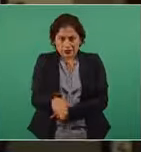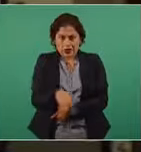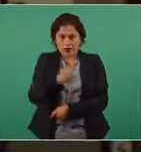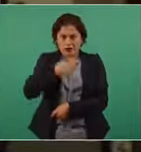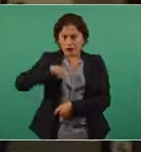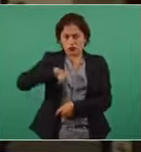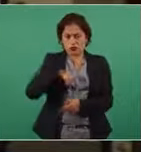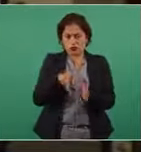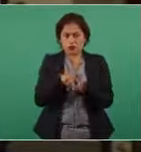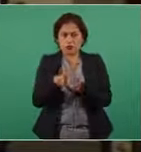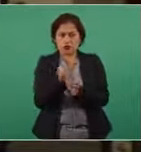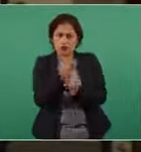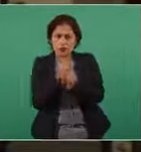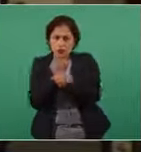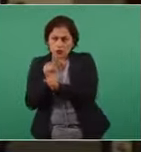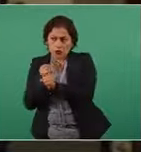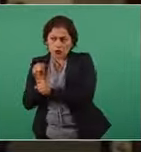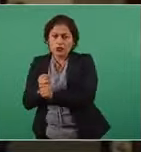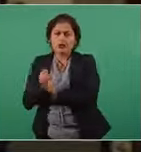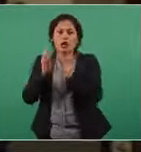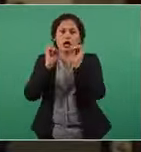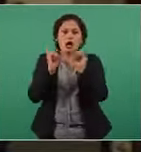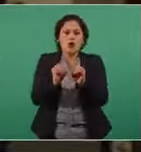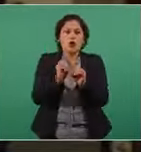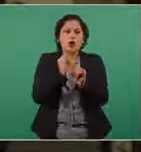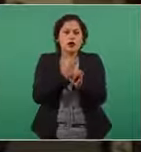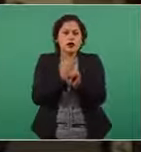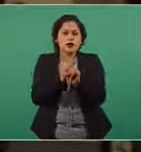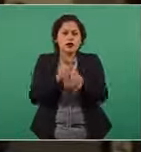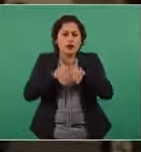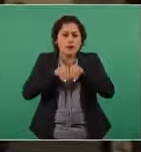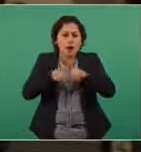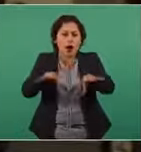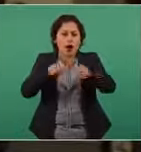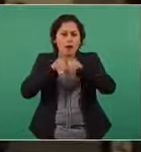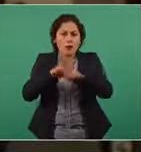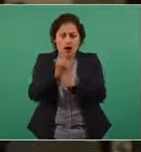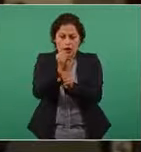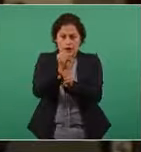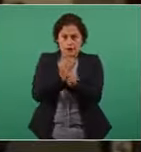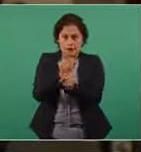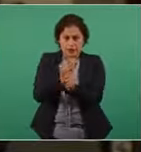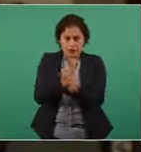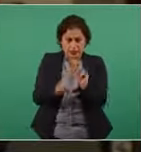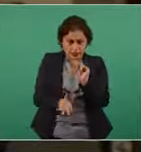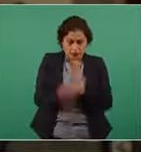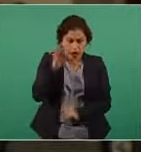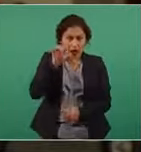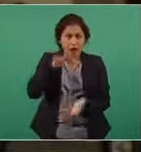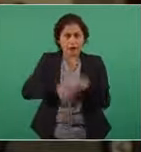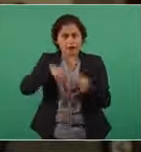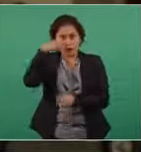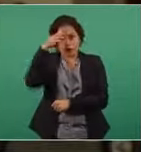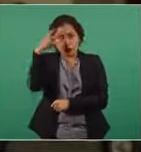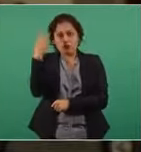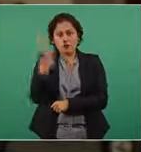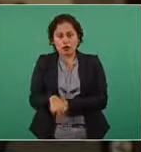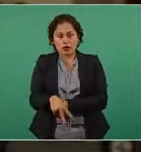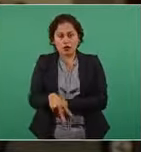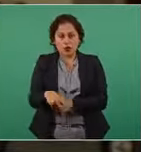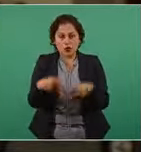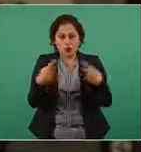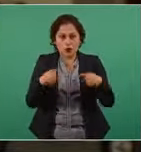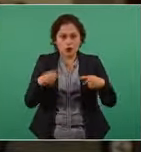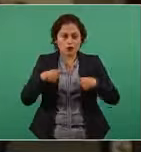investigación o comunicador o youtuber o como le quieran decir de investigación en este país es peor que